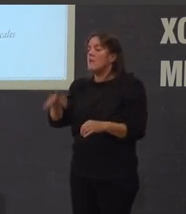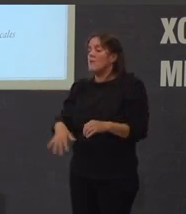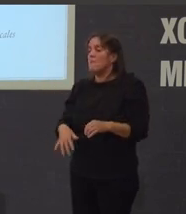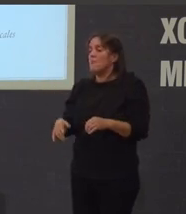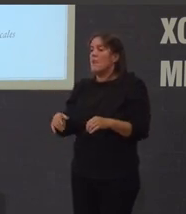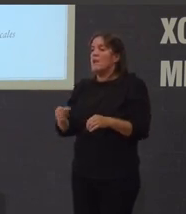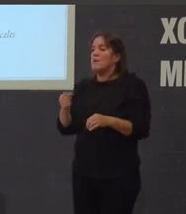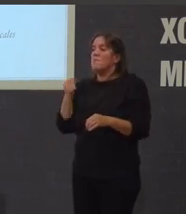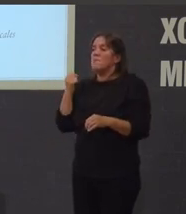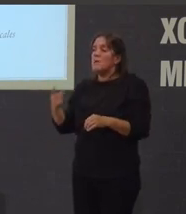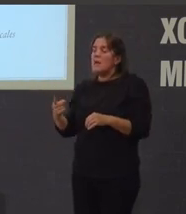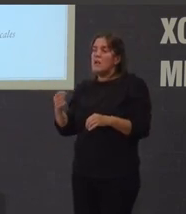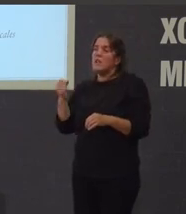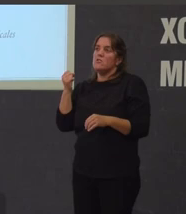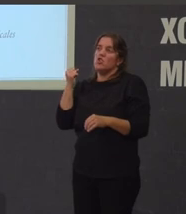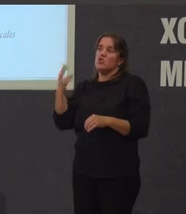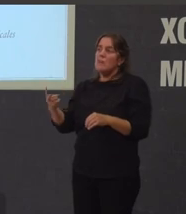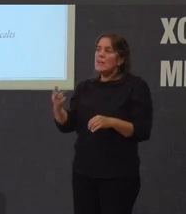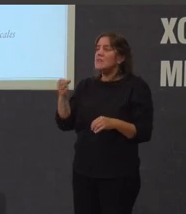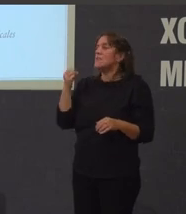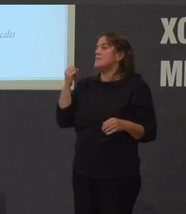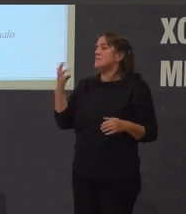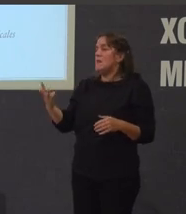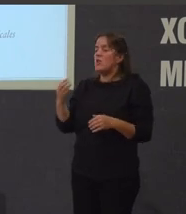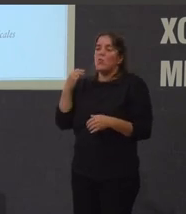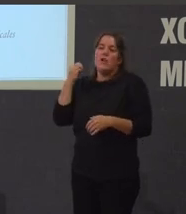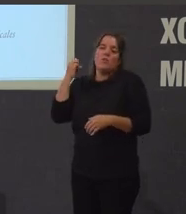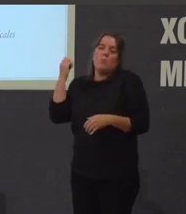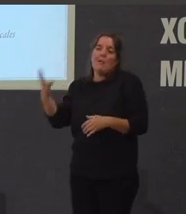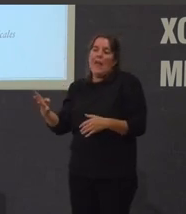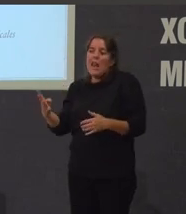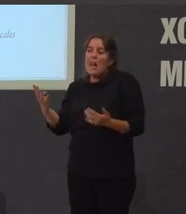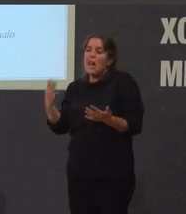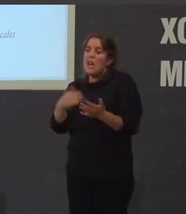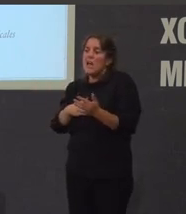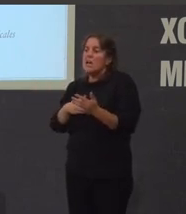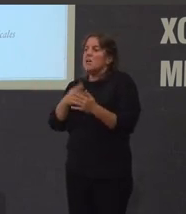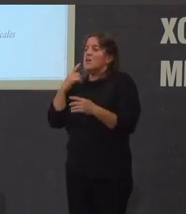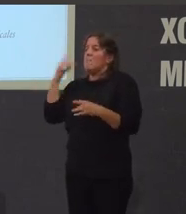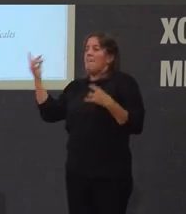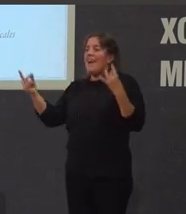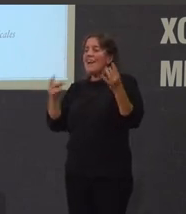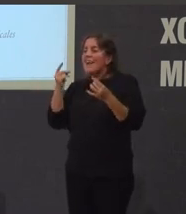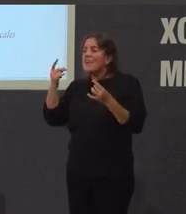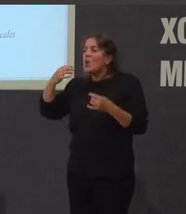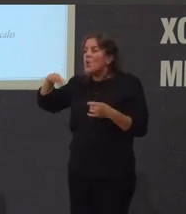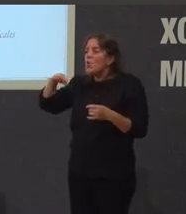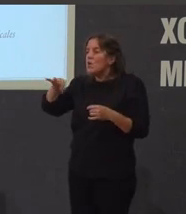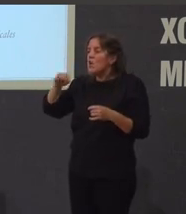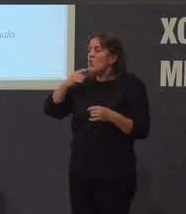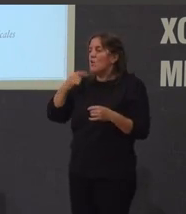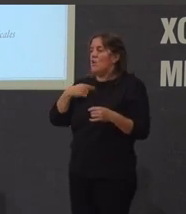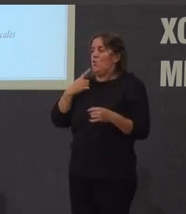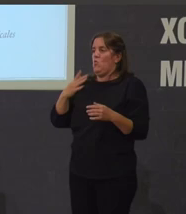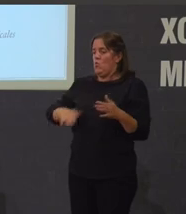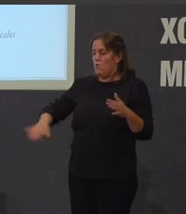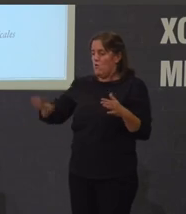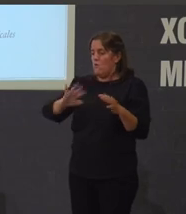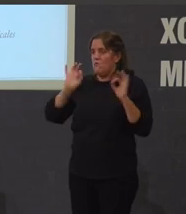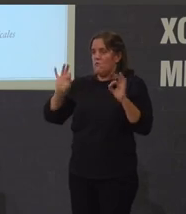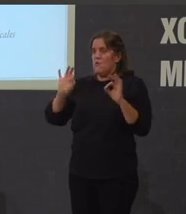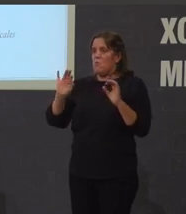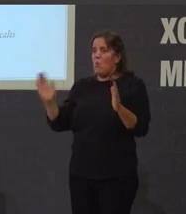mil dous mil tres mil catro mil bailarins solo nun número de escenario